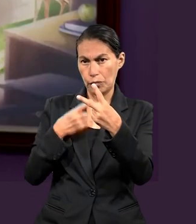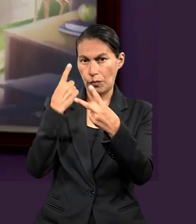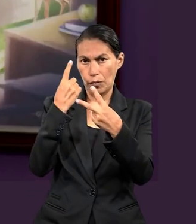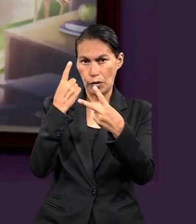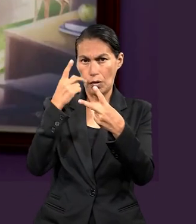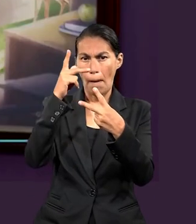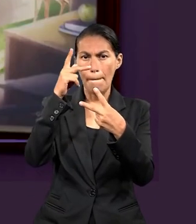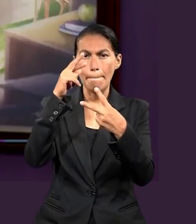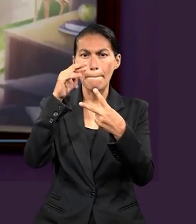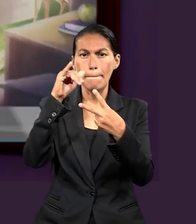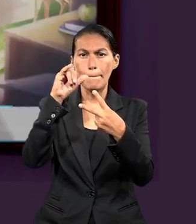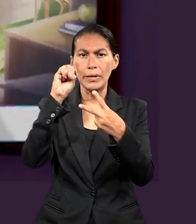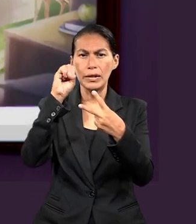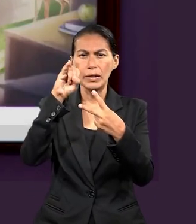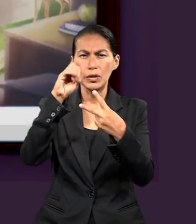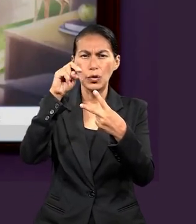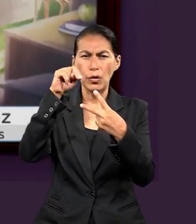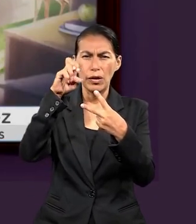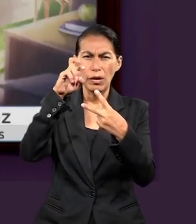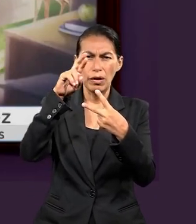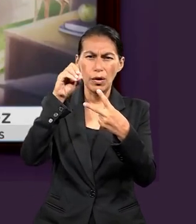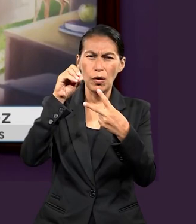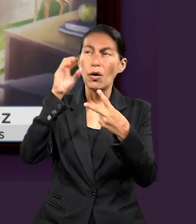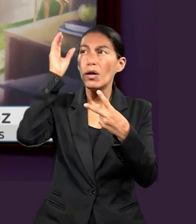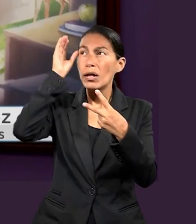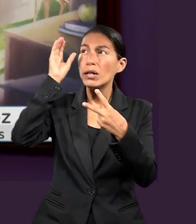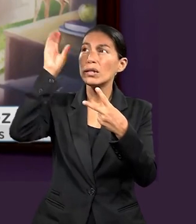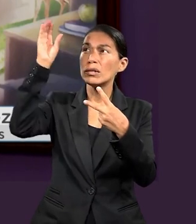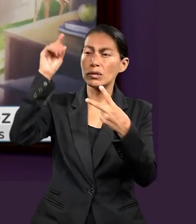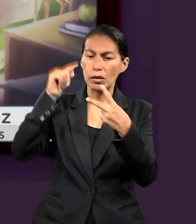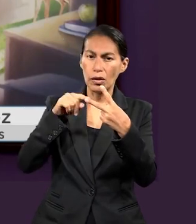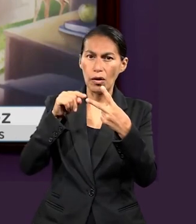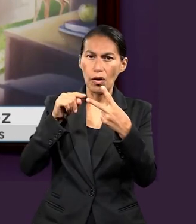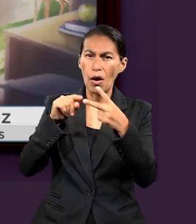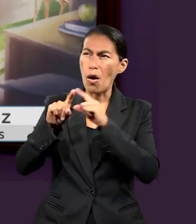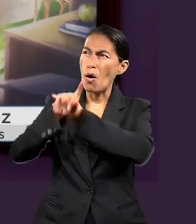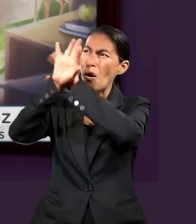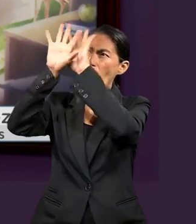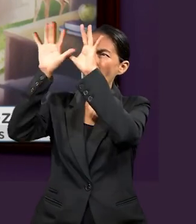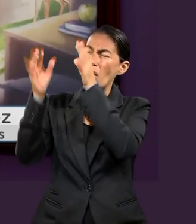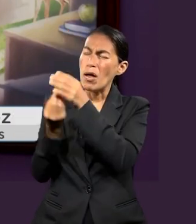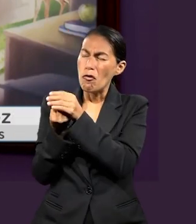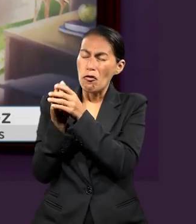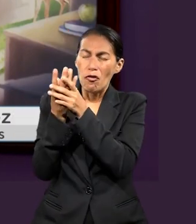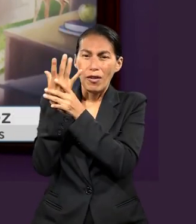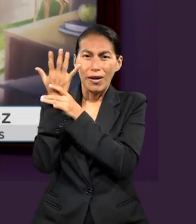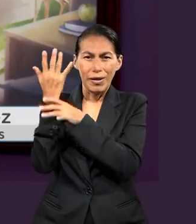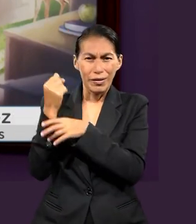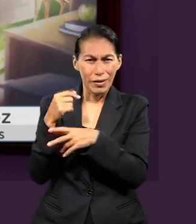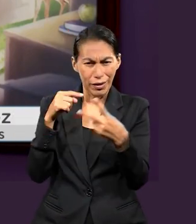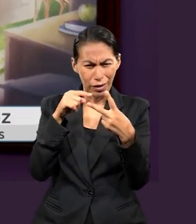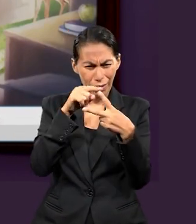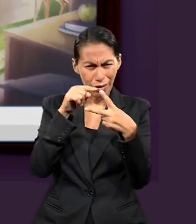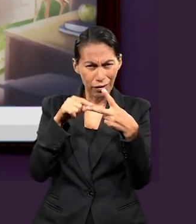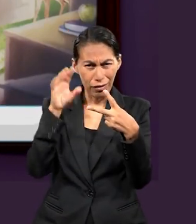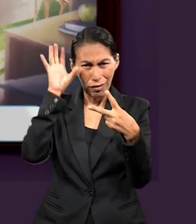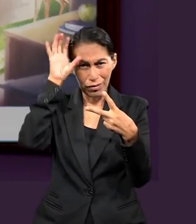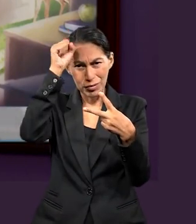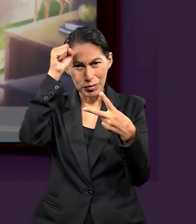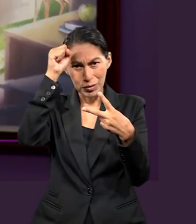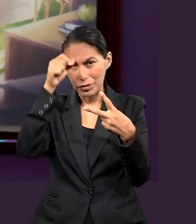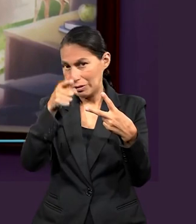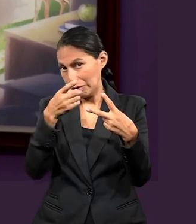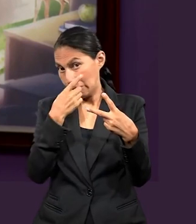términos. El término de prisionero de Cristo y el término de fuente de gloria. Creo que son dos